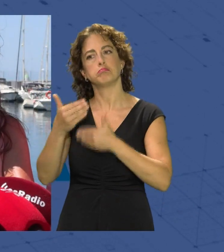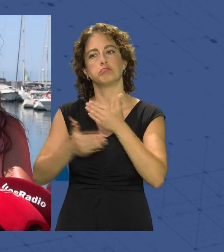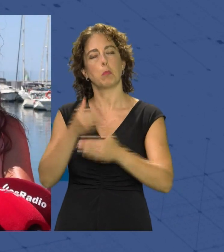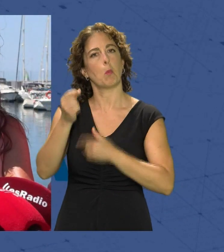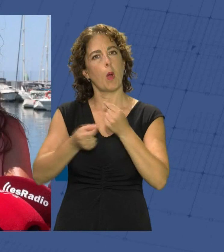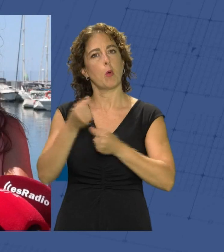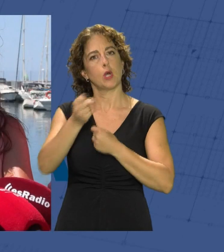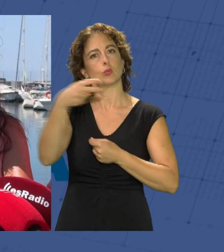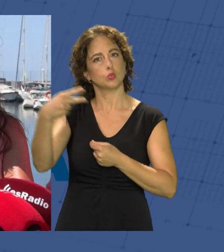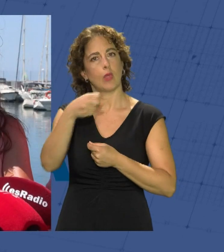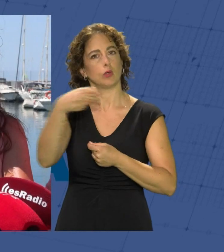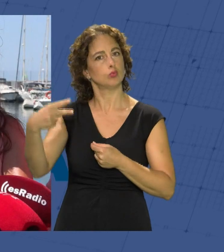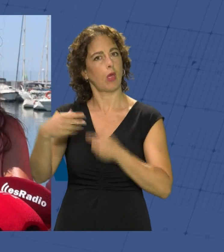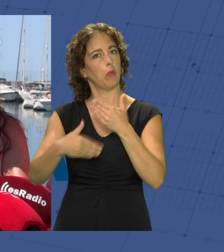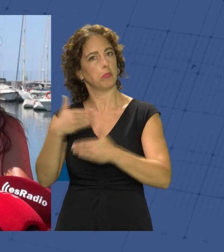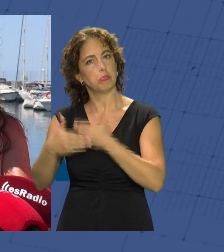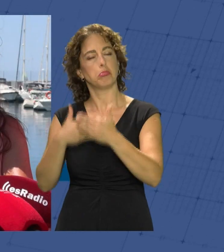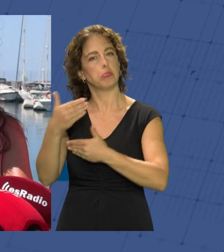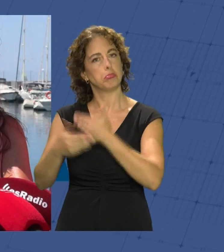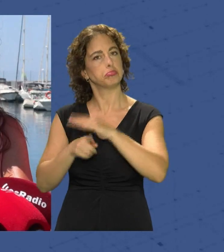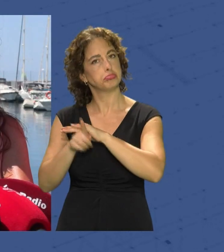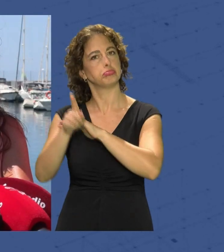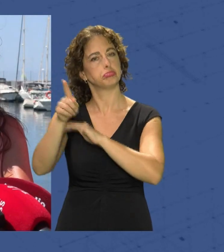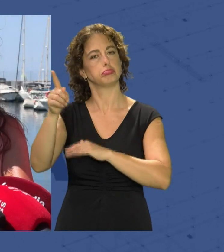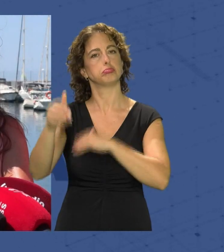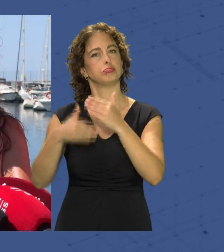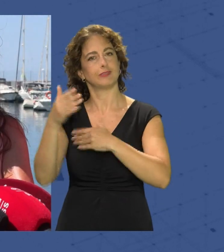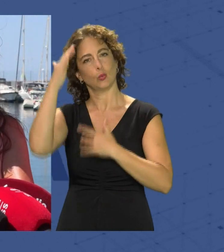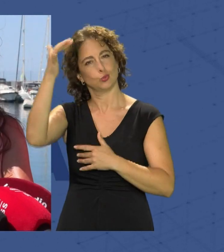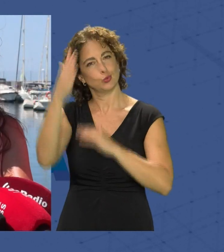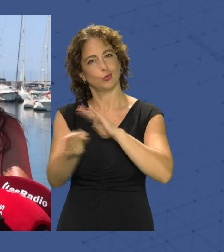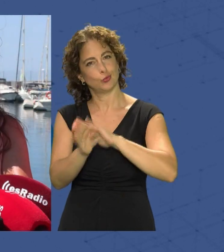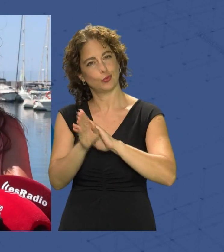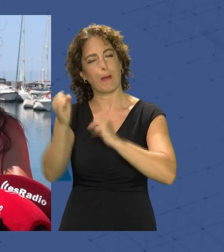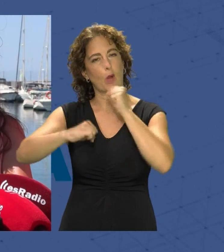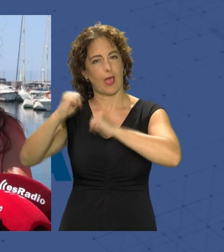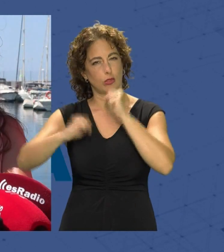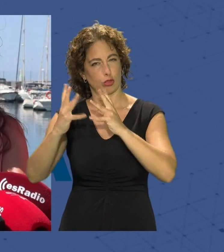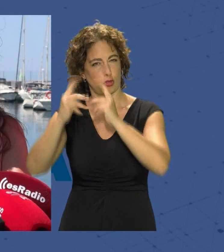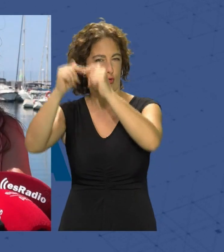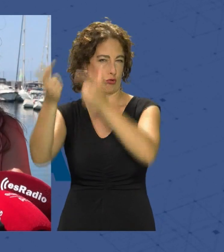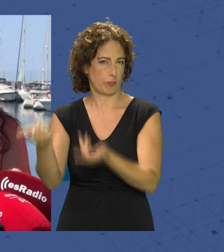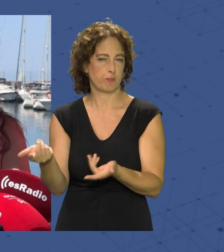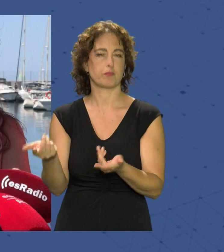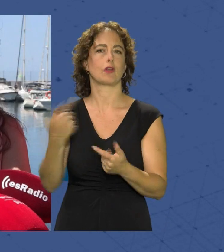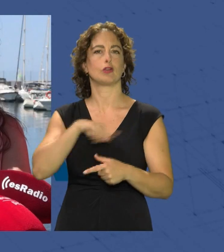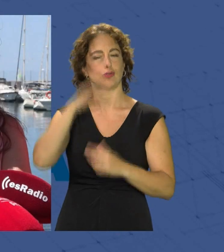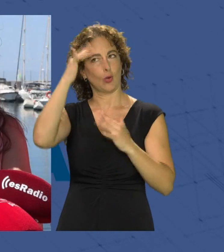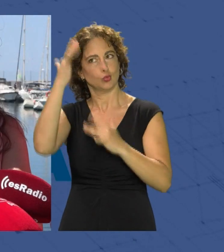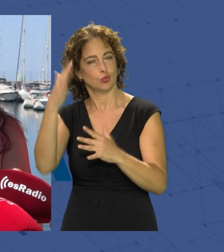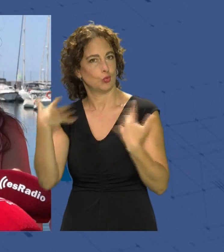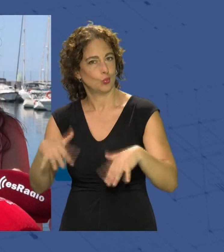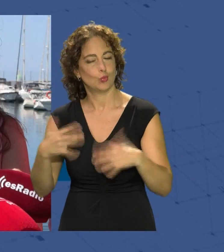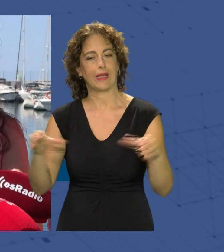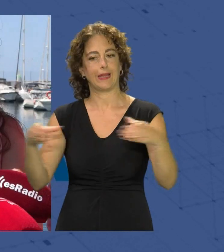resultados empezaron a salir y empezaron a seguir con mucha ilusión el campeonato todos teníamos una ilusión enorme había un